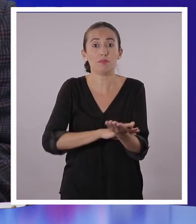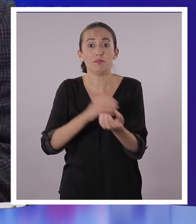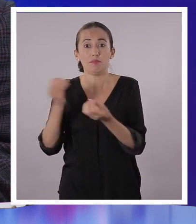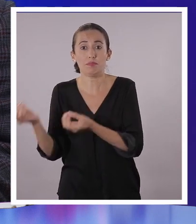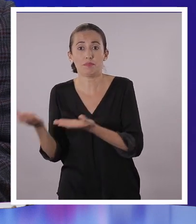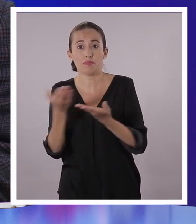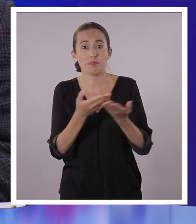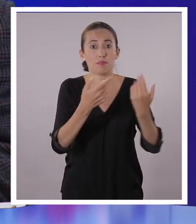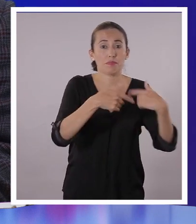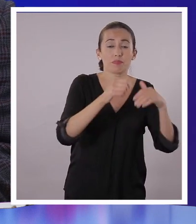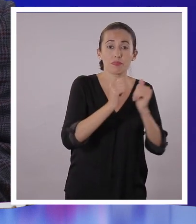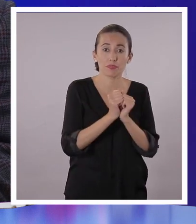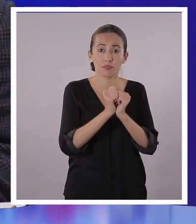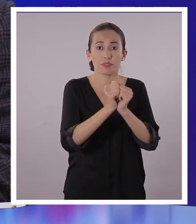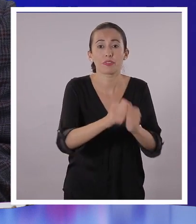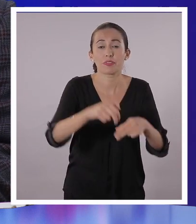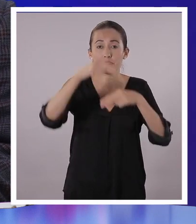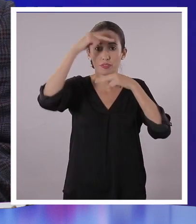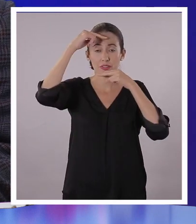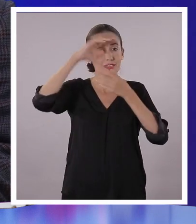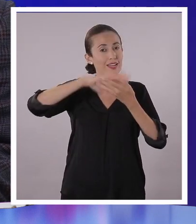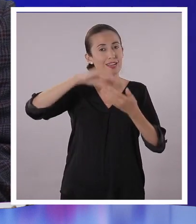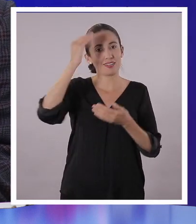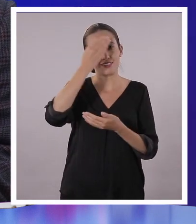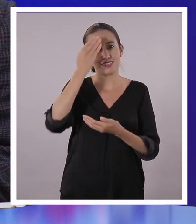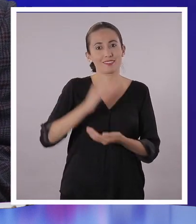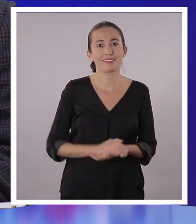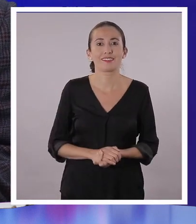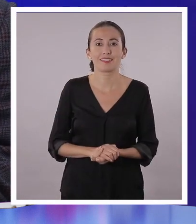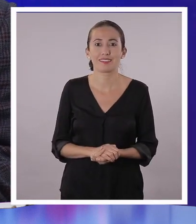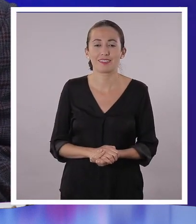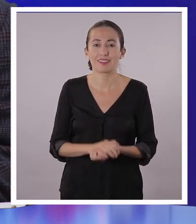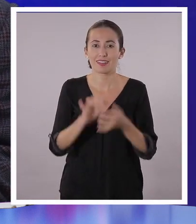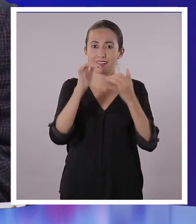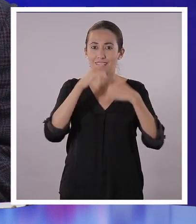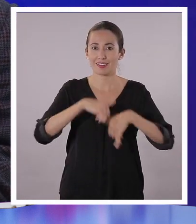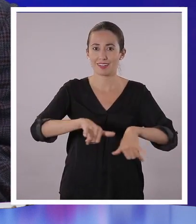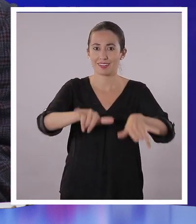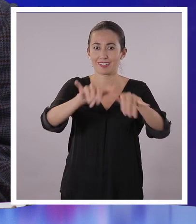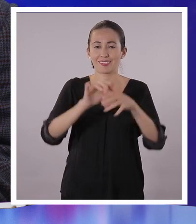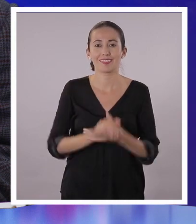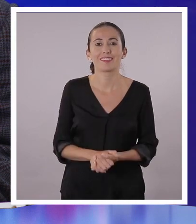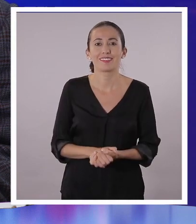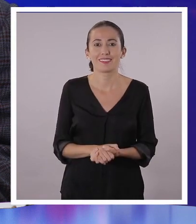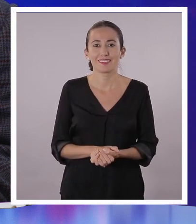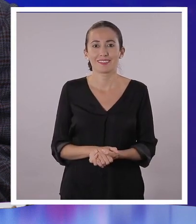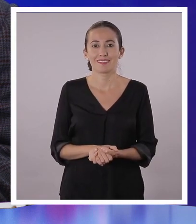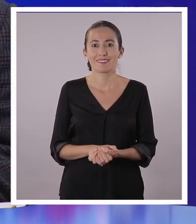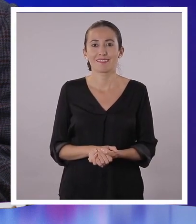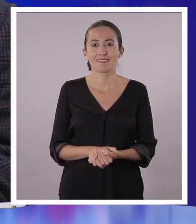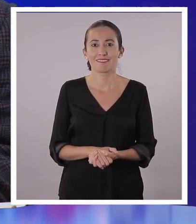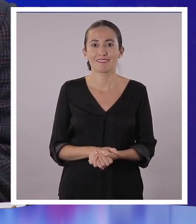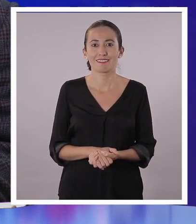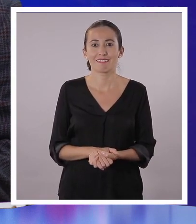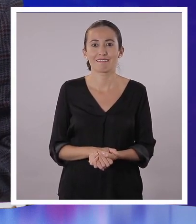proyecto, tienen que seguir en compañía del noticiero de Aprender la Tele. seguimos en estudios.